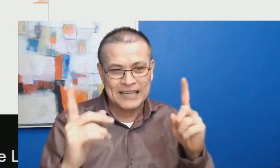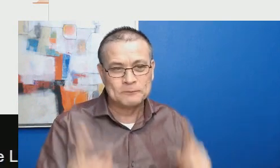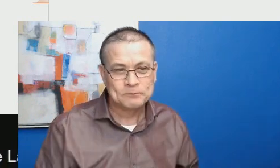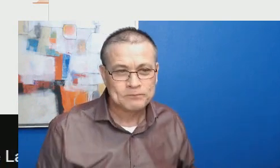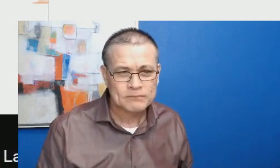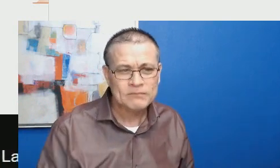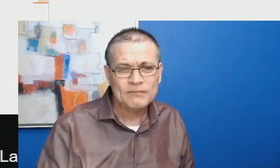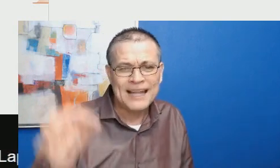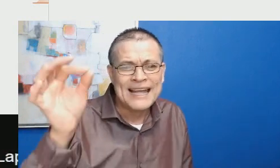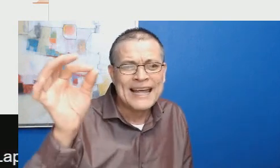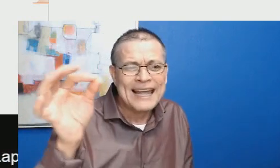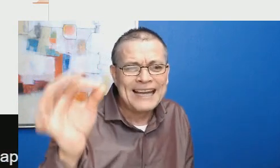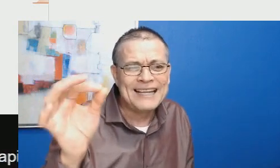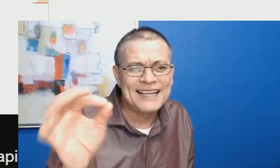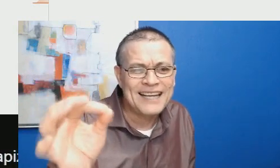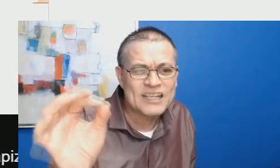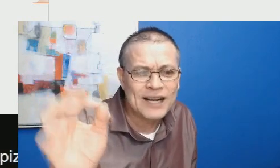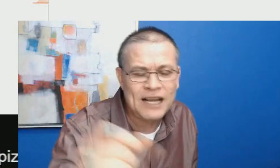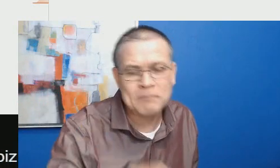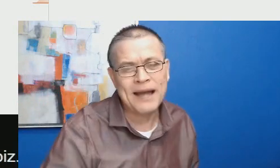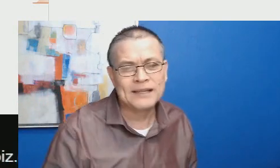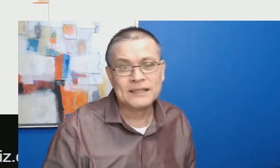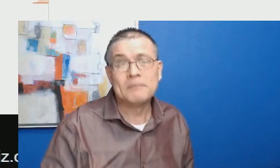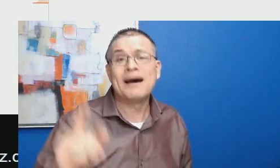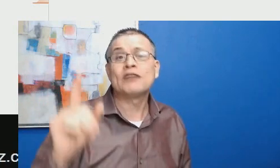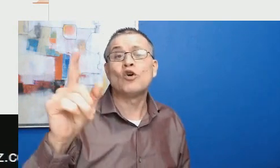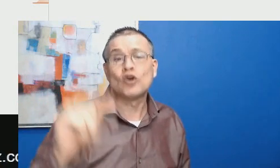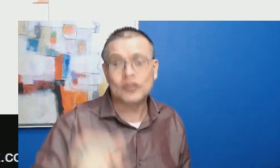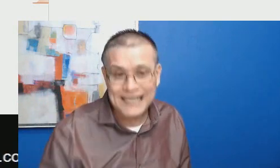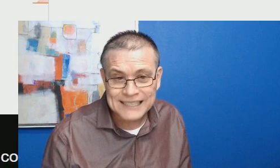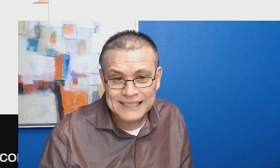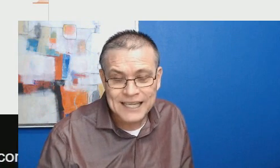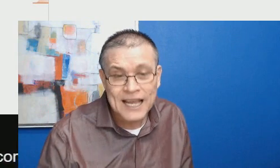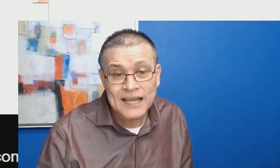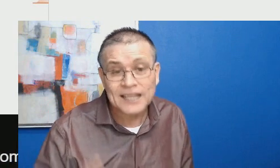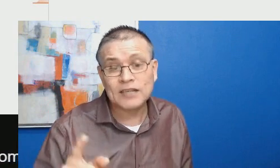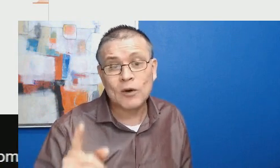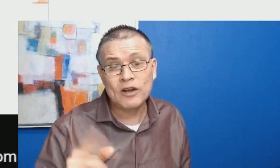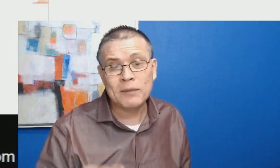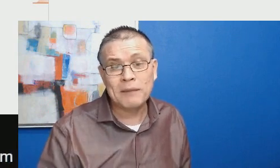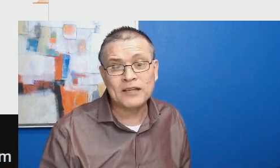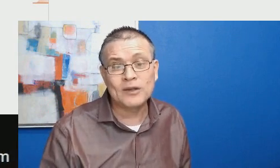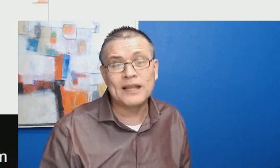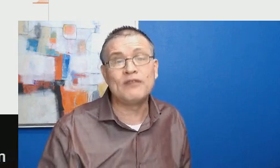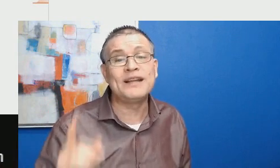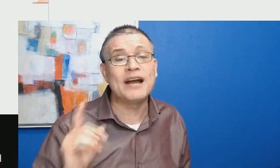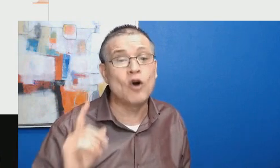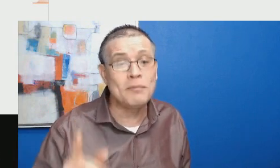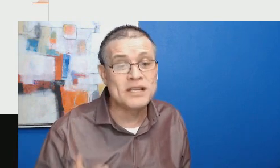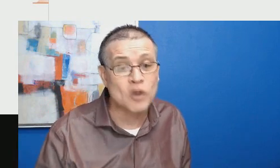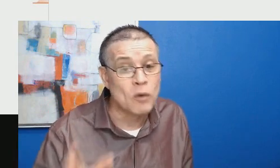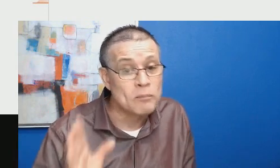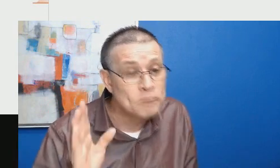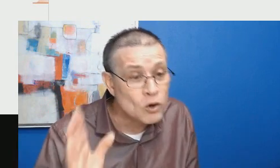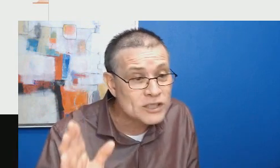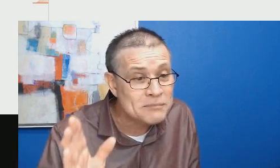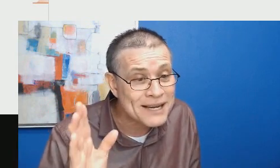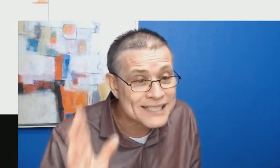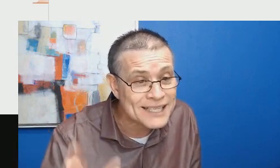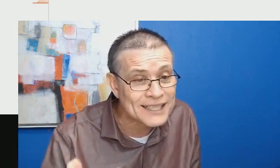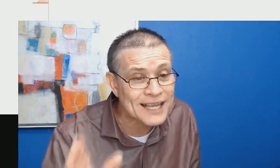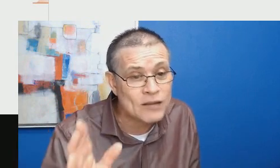Vean, el dirigente nacional del PAN, Marco Cortés, criticó el nombramiento de Delfina Gómez como